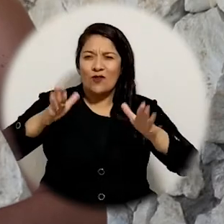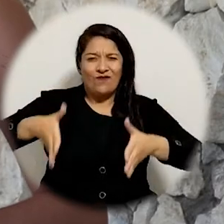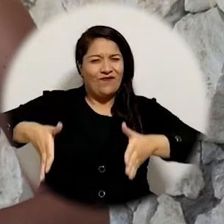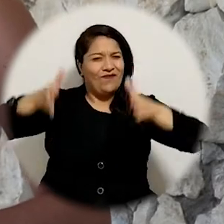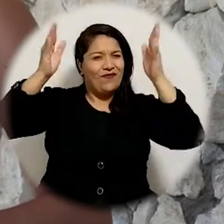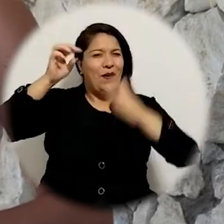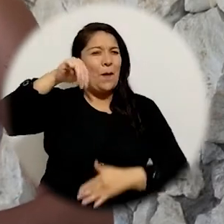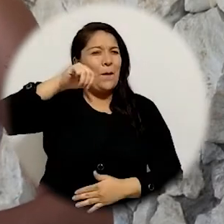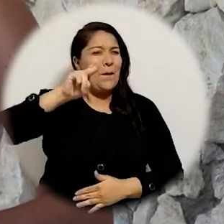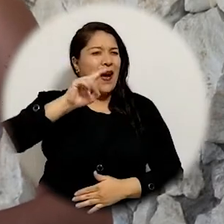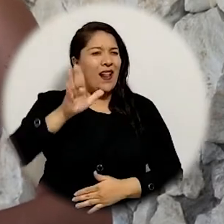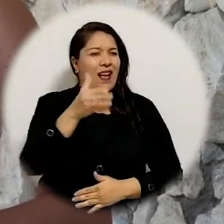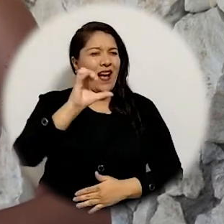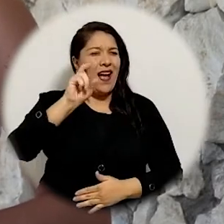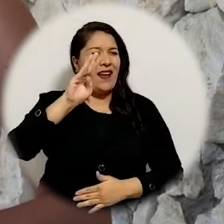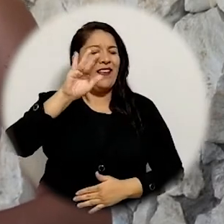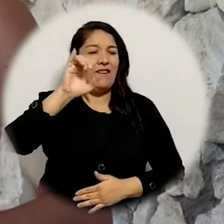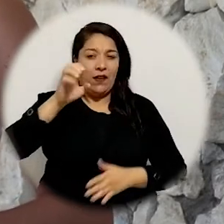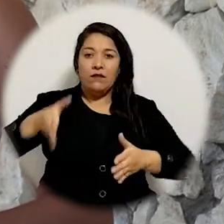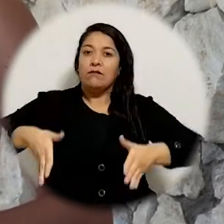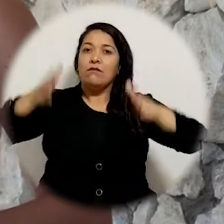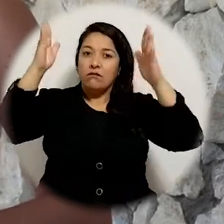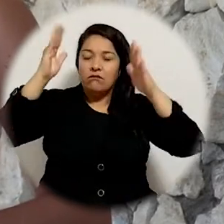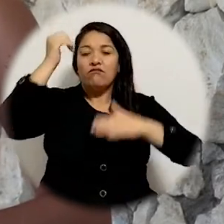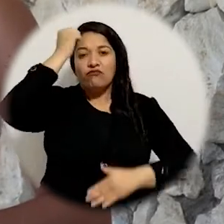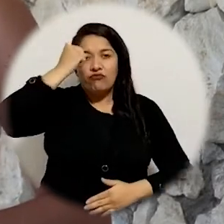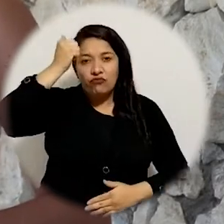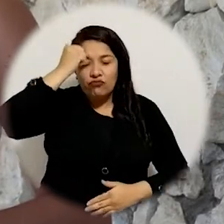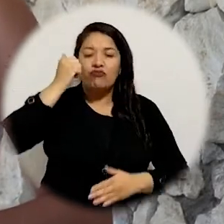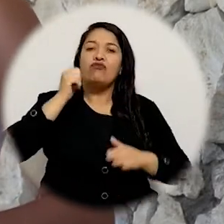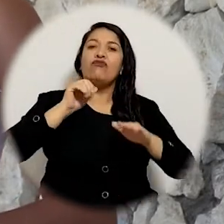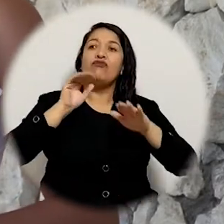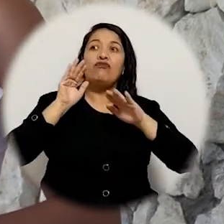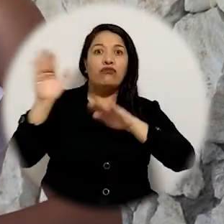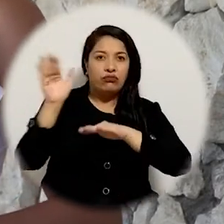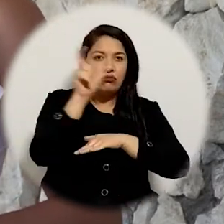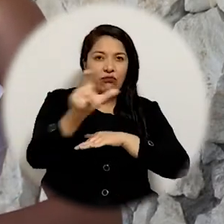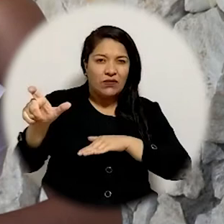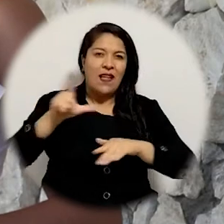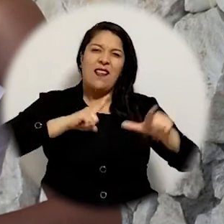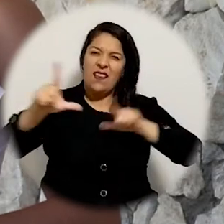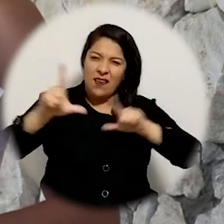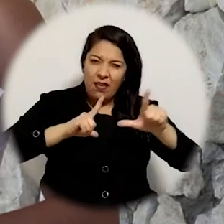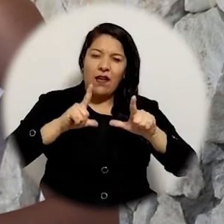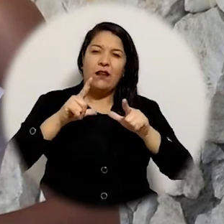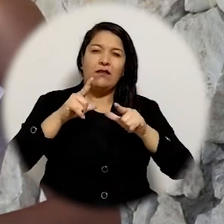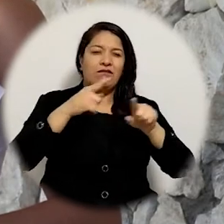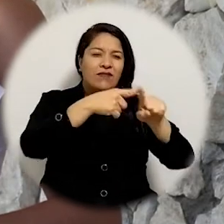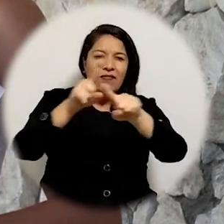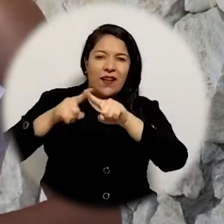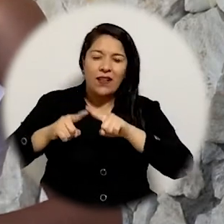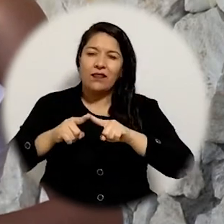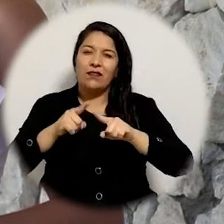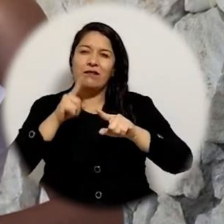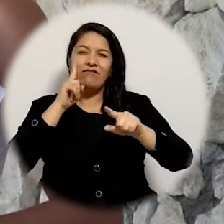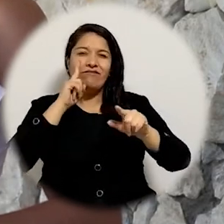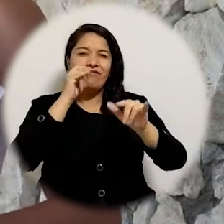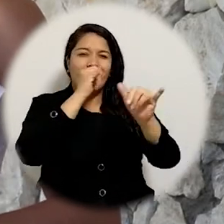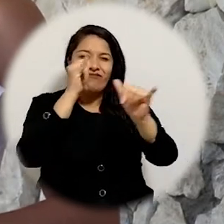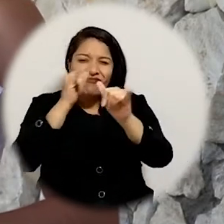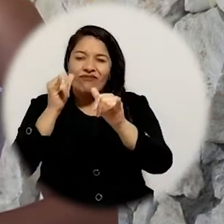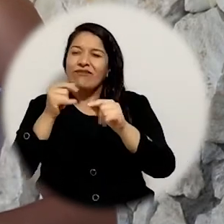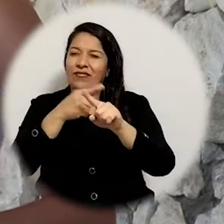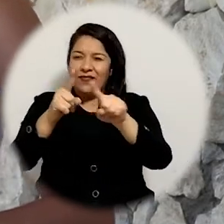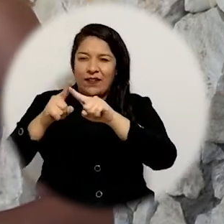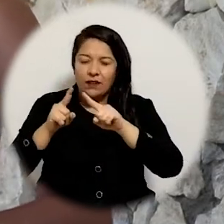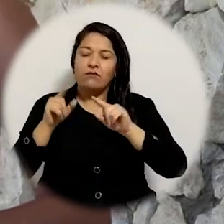al edificio mar caribe entre representantes estudiantiles docentes líderes sindicales directivos y medios de comunicación